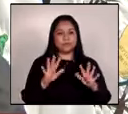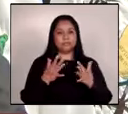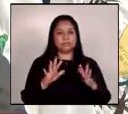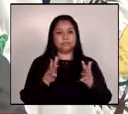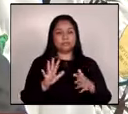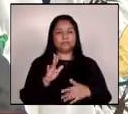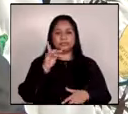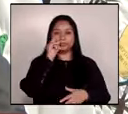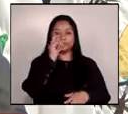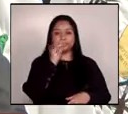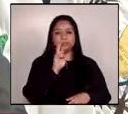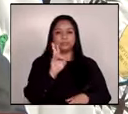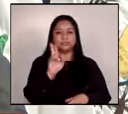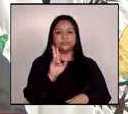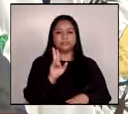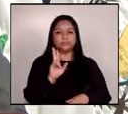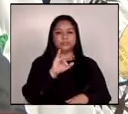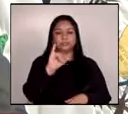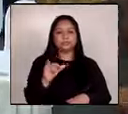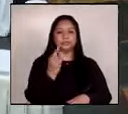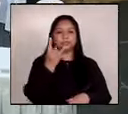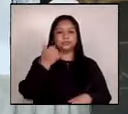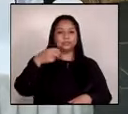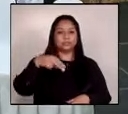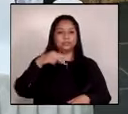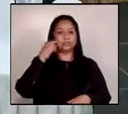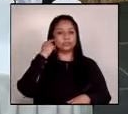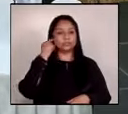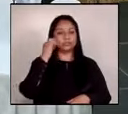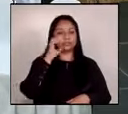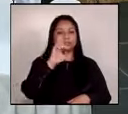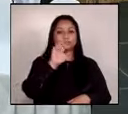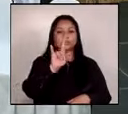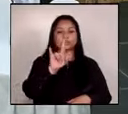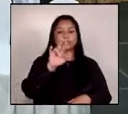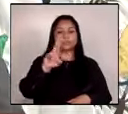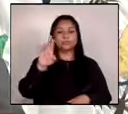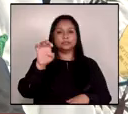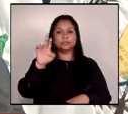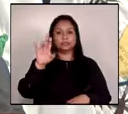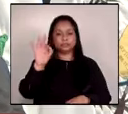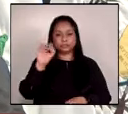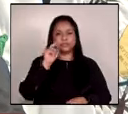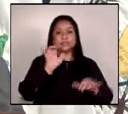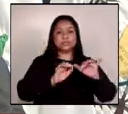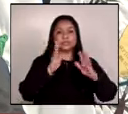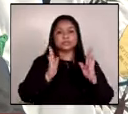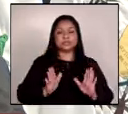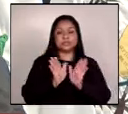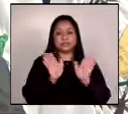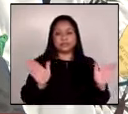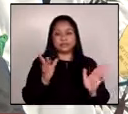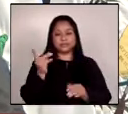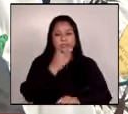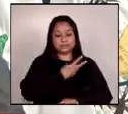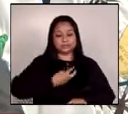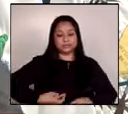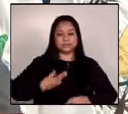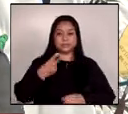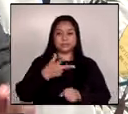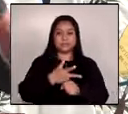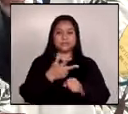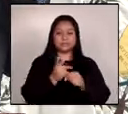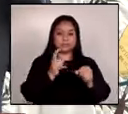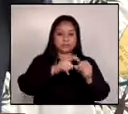Señor Juan Gerardo Guerrero, Secretario General de la Presidencia de la República.